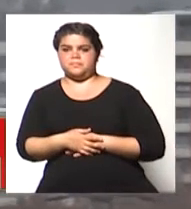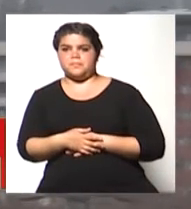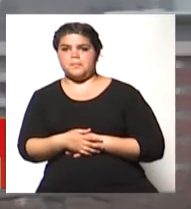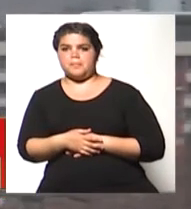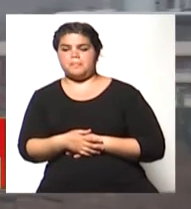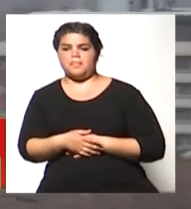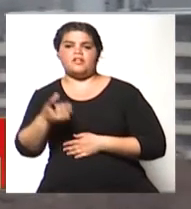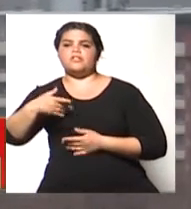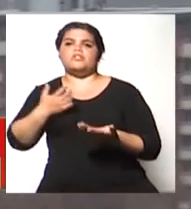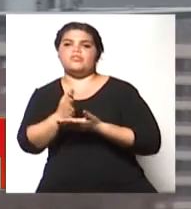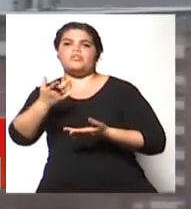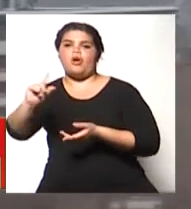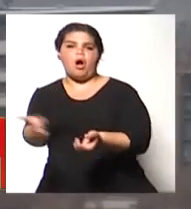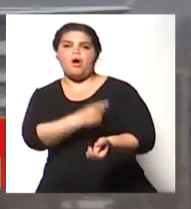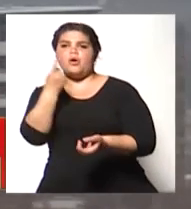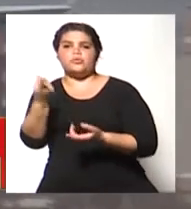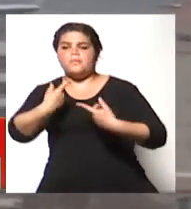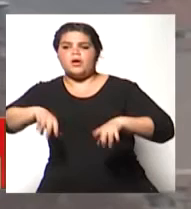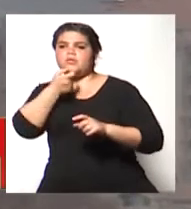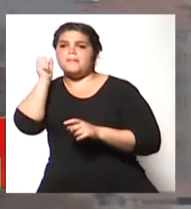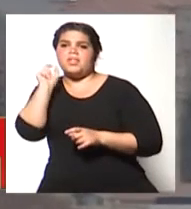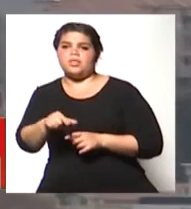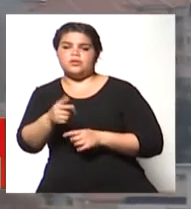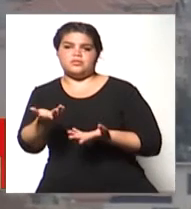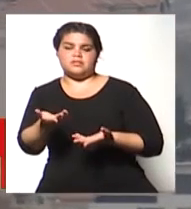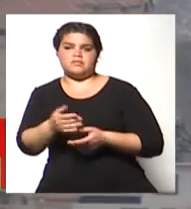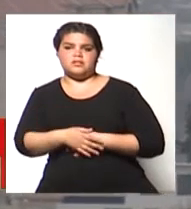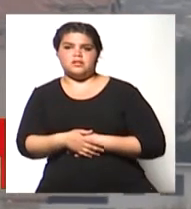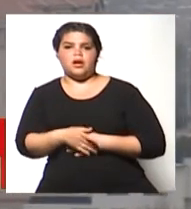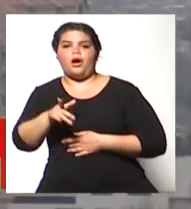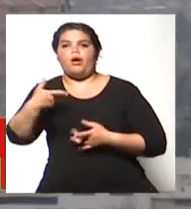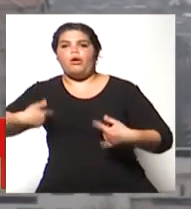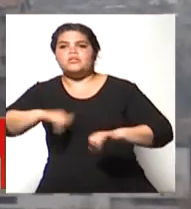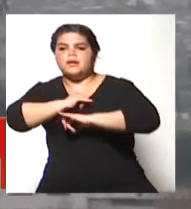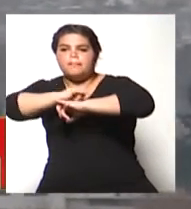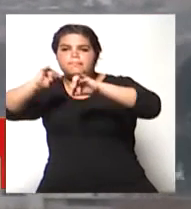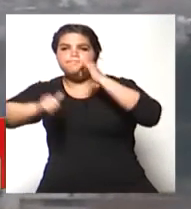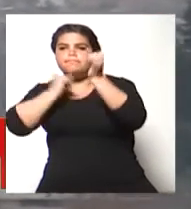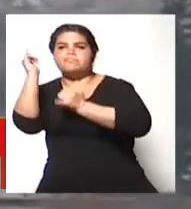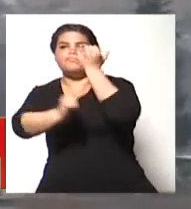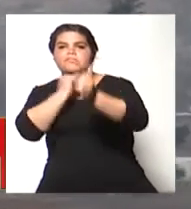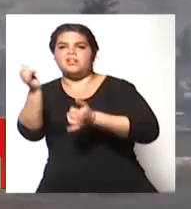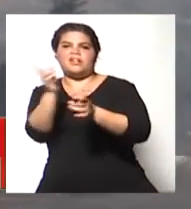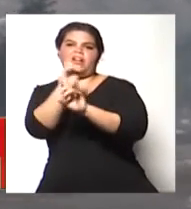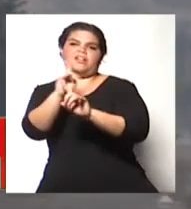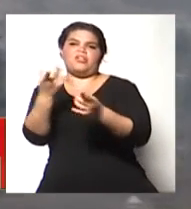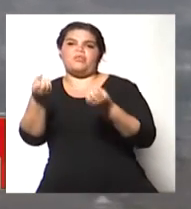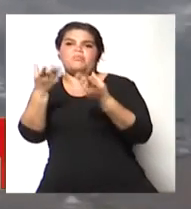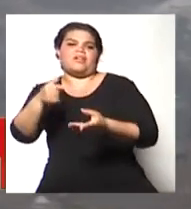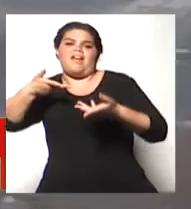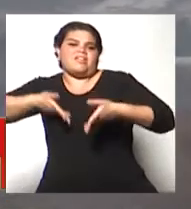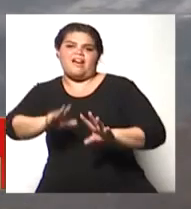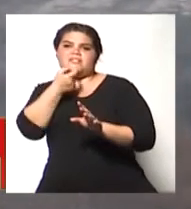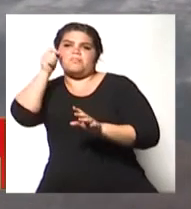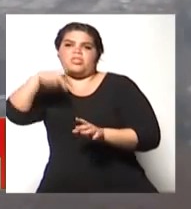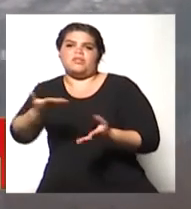Nosotros convivimos con el viento sonda, no es nada nuevo, no es una cuestión que tengamos que decirle a la gente cómo tiene que hacerlo, porque nacimos en Mendoza y, bueno,